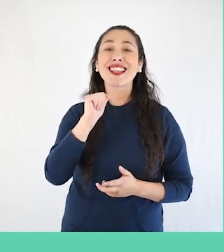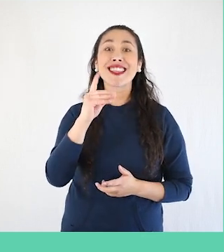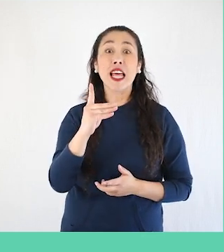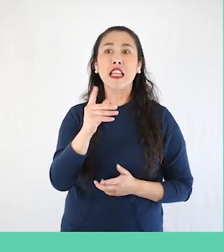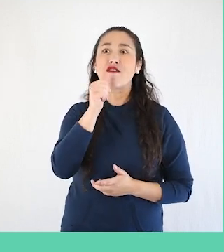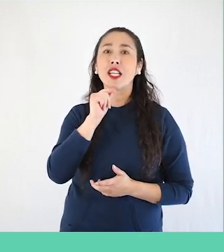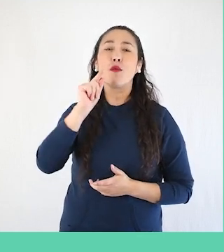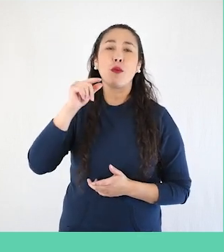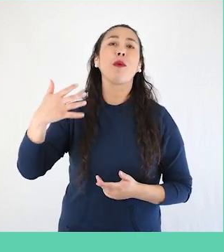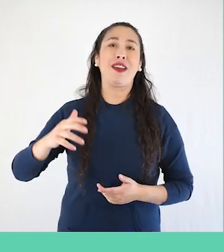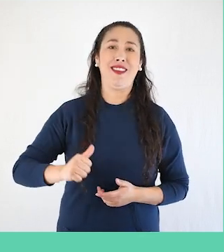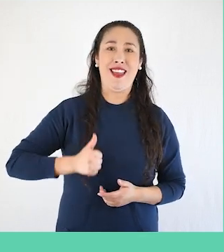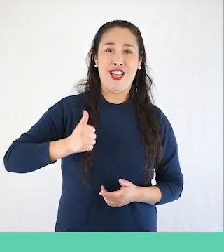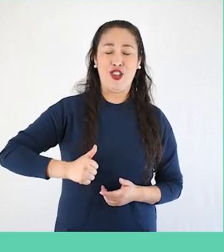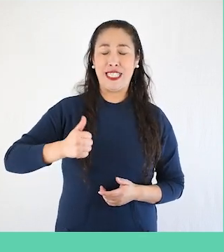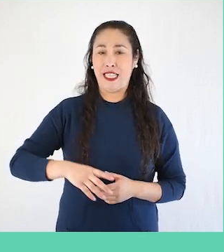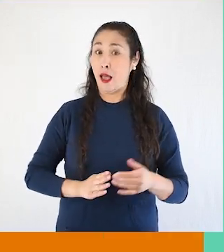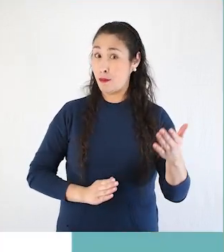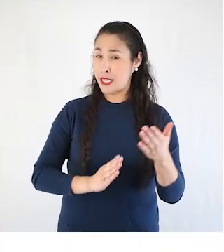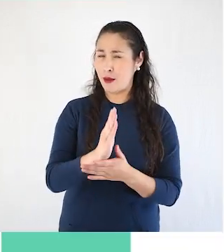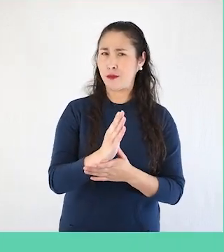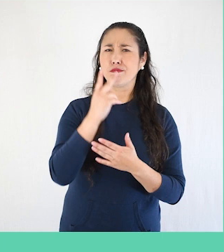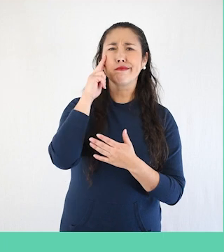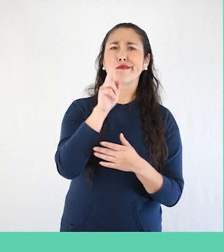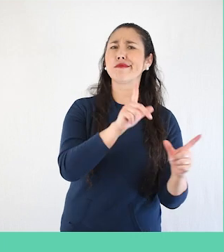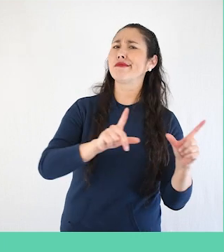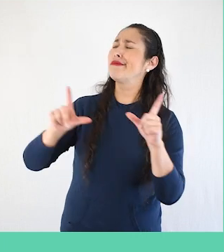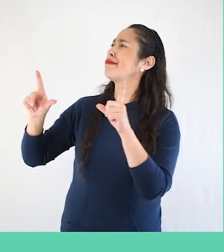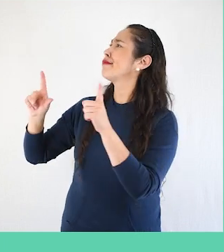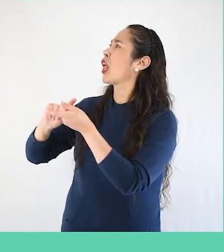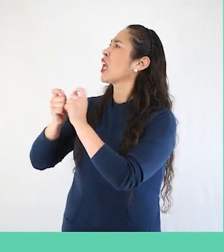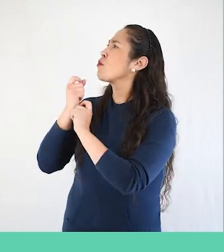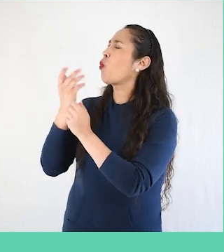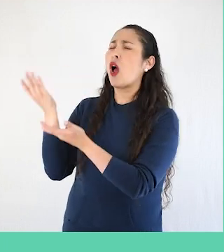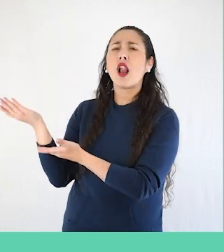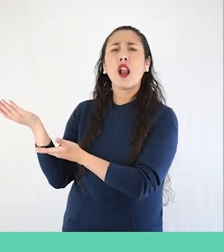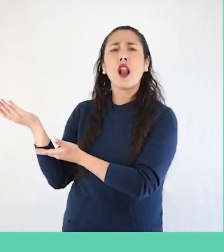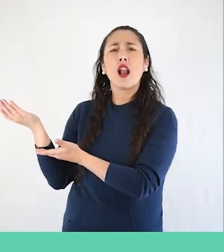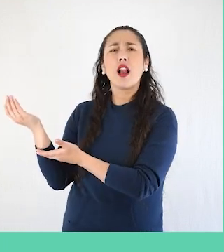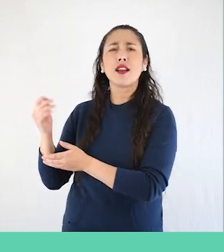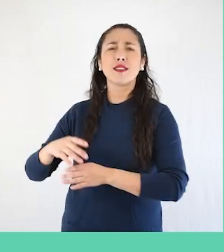adolescentes. ¡Comencemos! ¿Qué cambios observan en las siguientes imágenes?